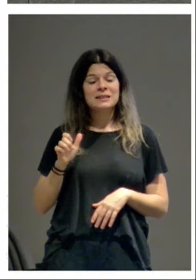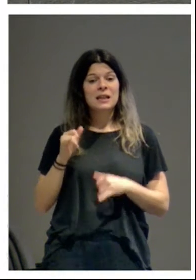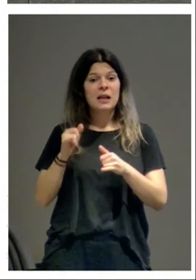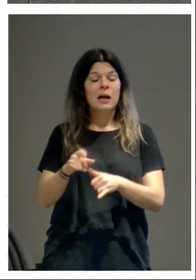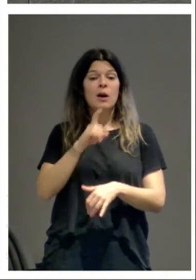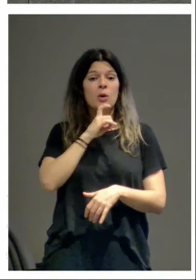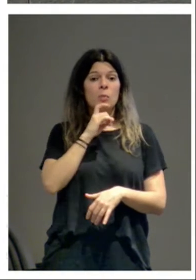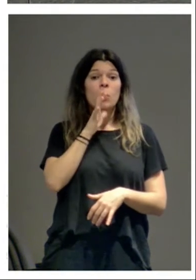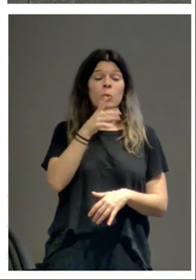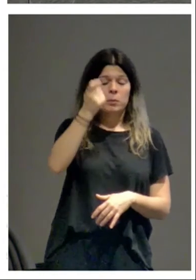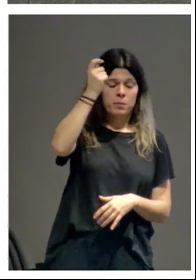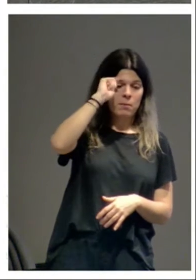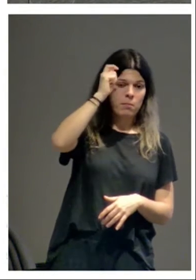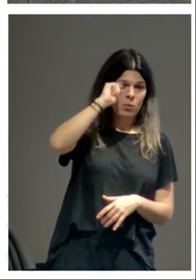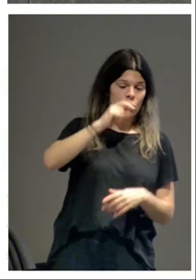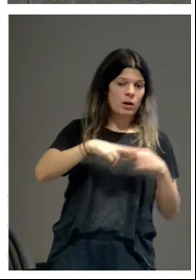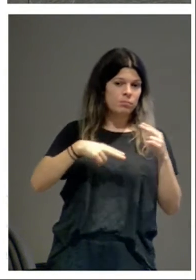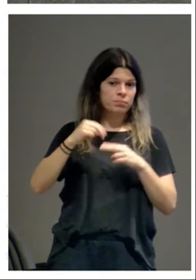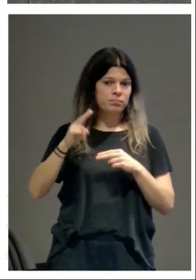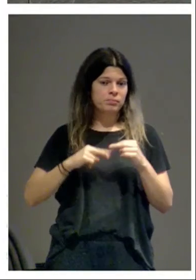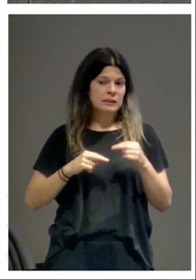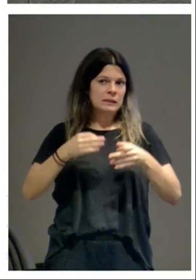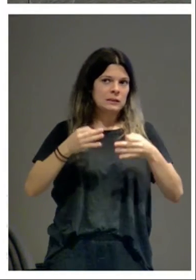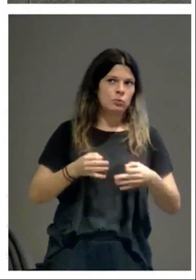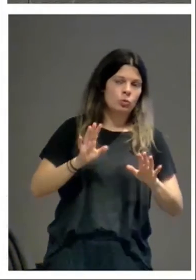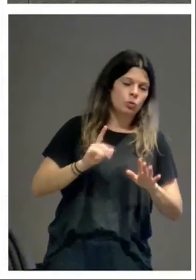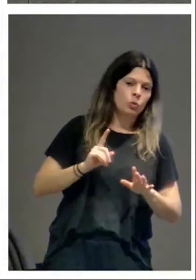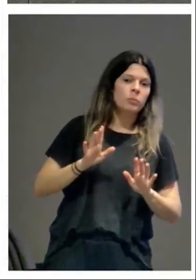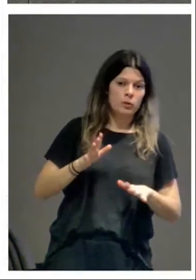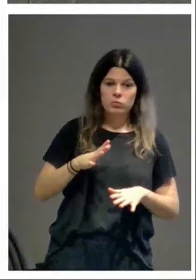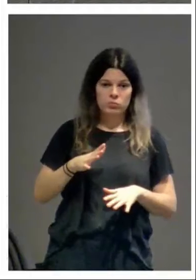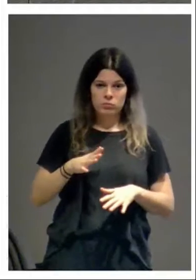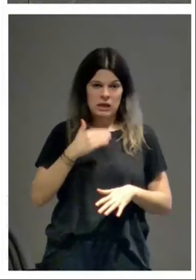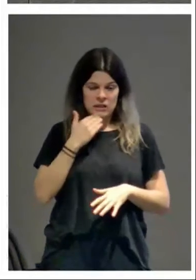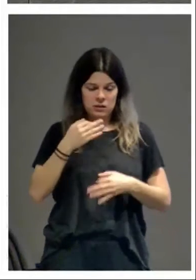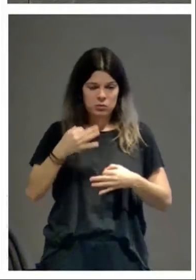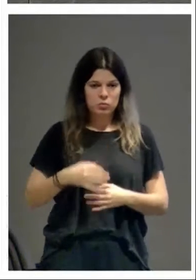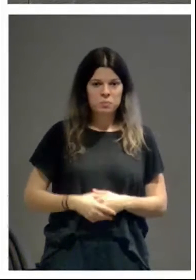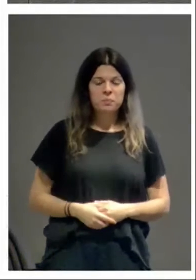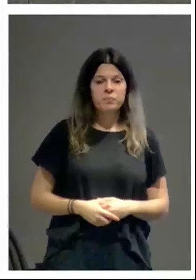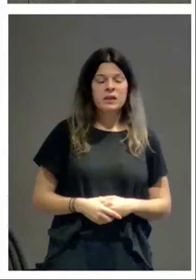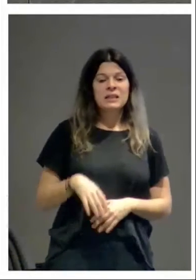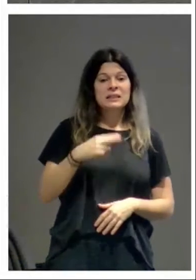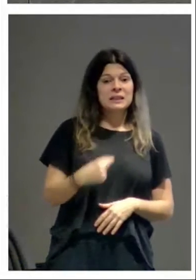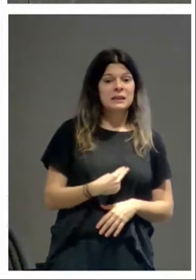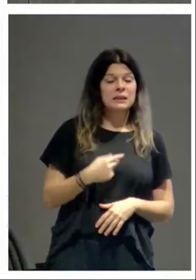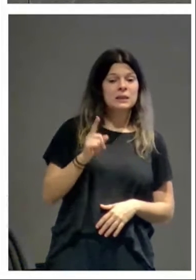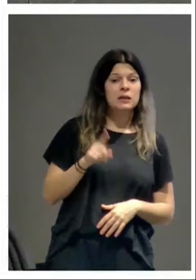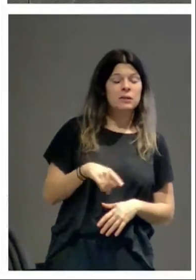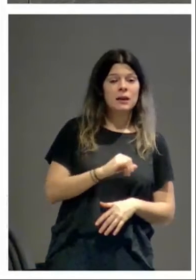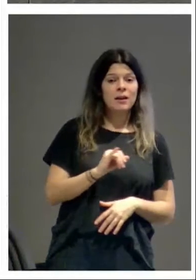Catedral de Pamplona. No podemos tener la certeza, pero es lo más probable. Y en Santiago también tenemos